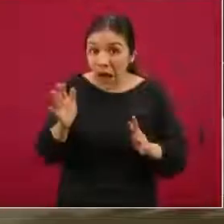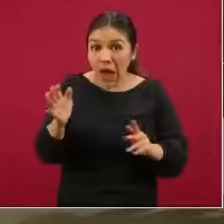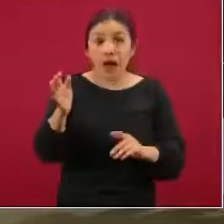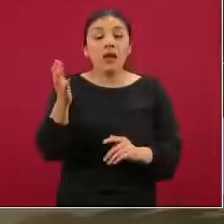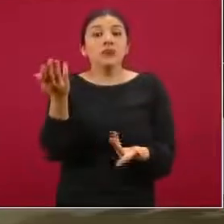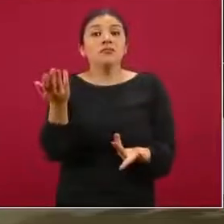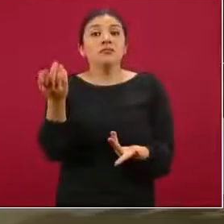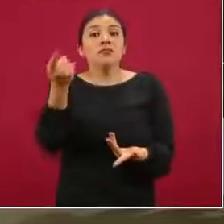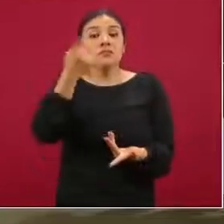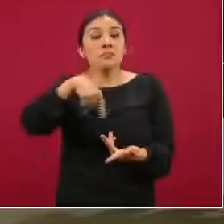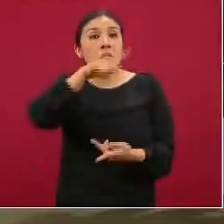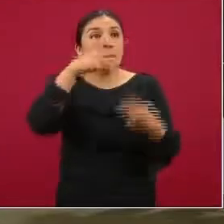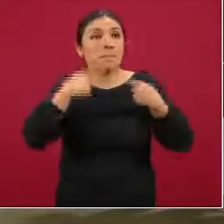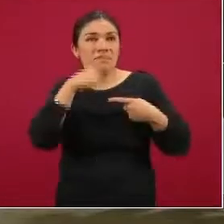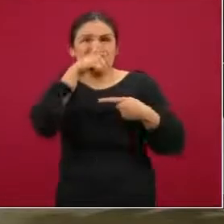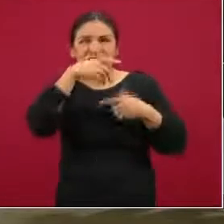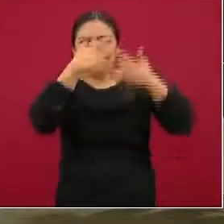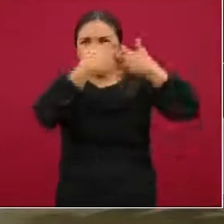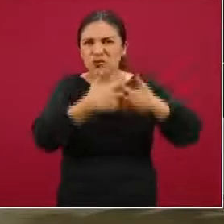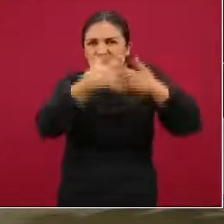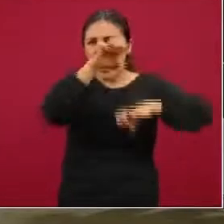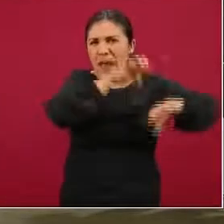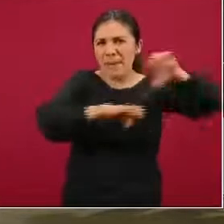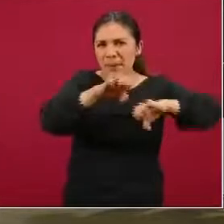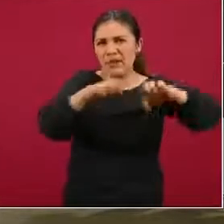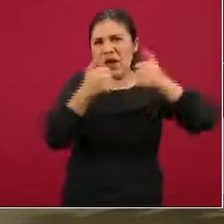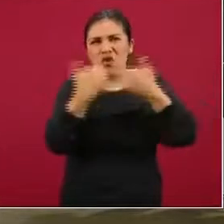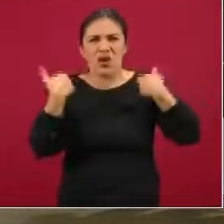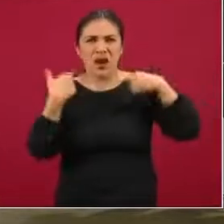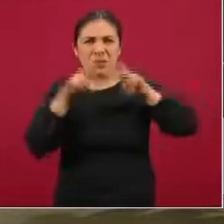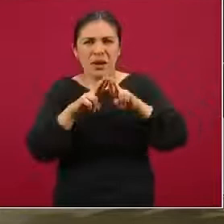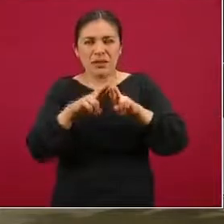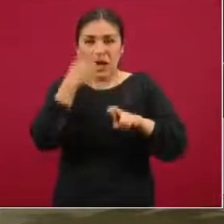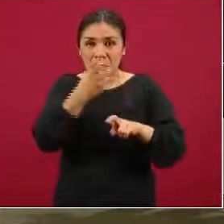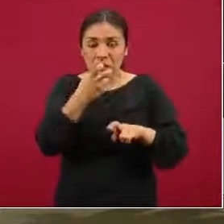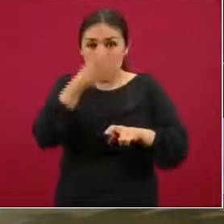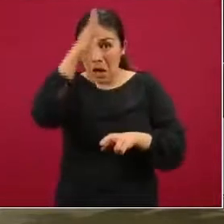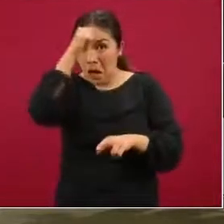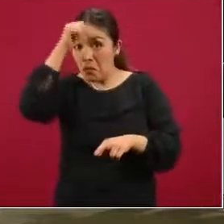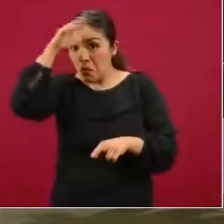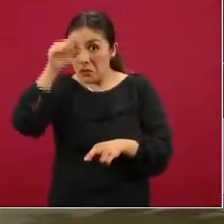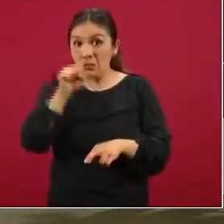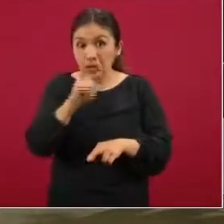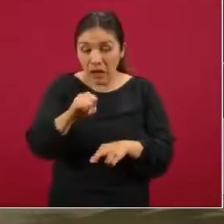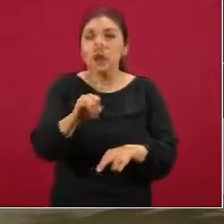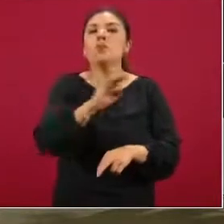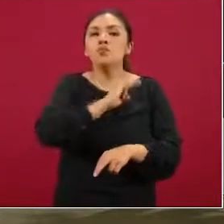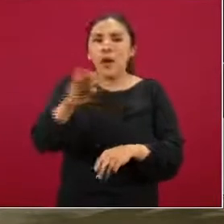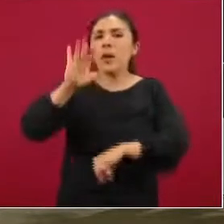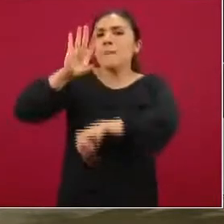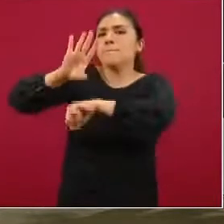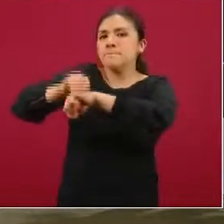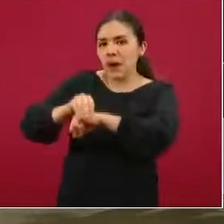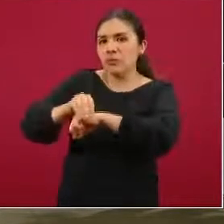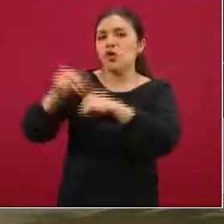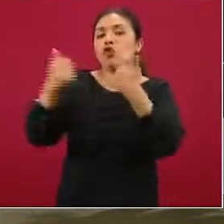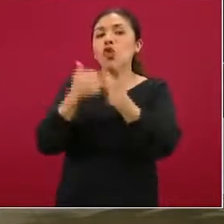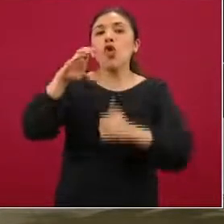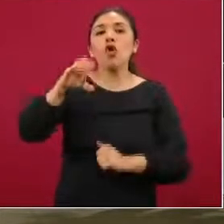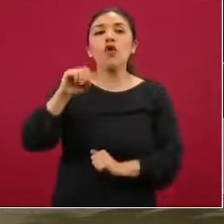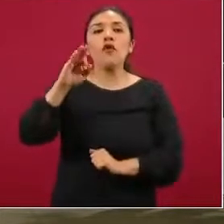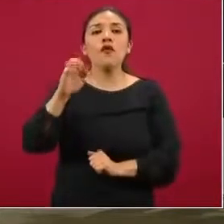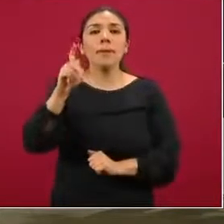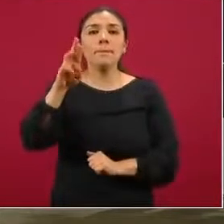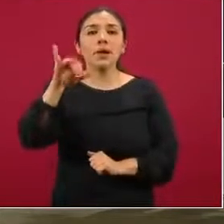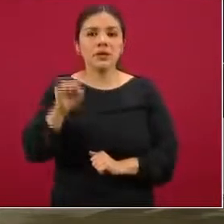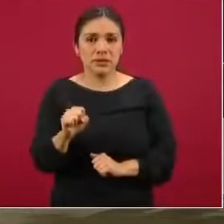fabricantes o sus representantes legales de estas pruebas soliciten la autorización sanitaria de COFEPRIS.